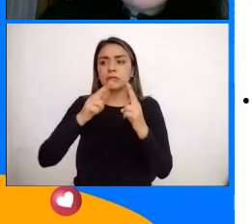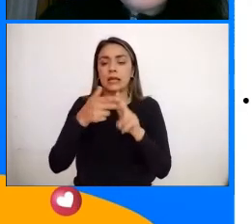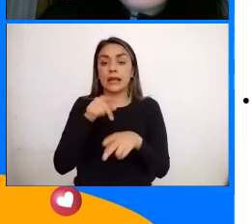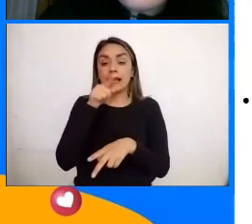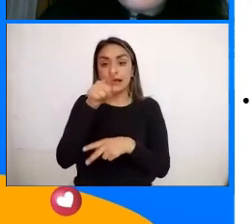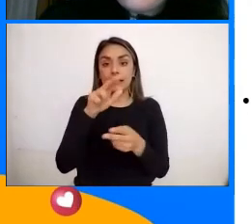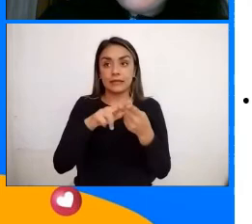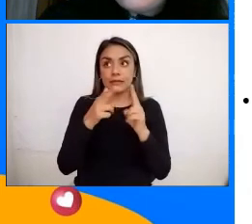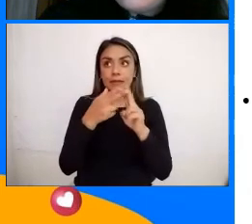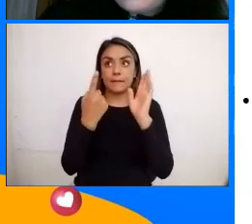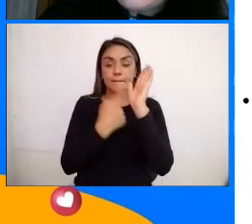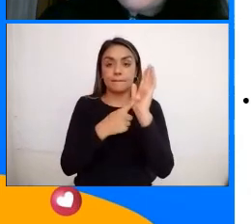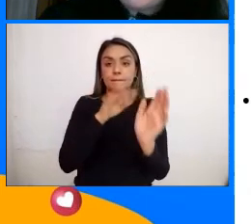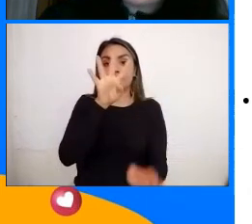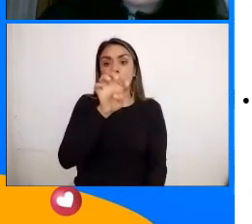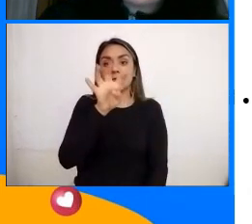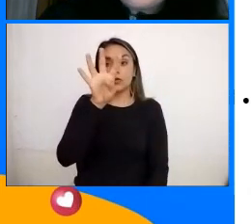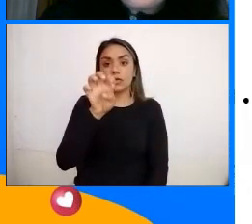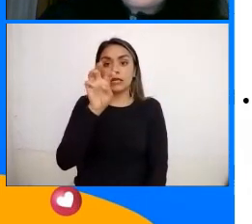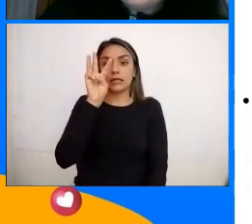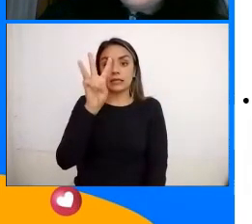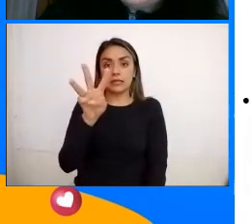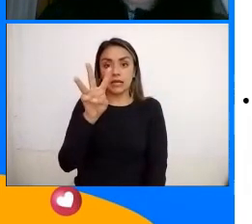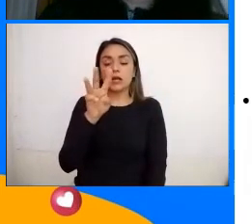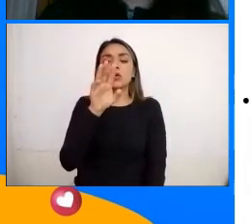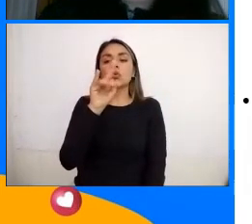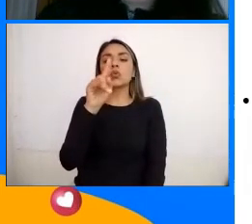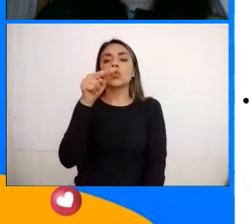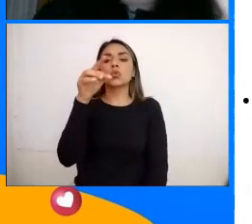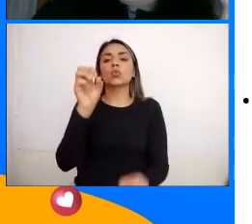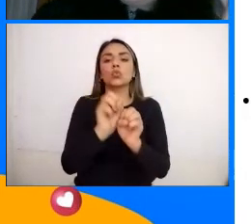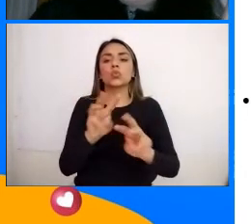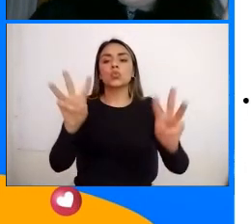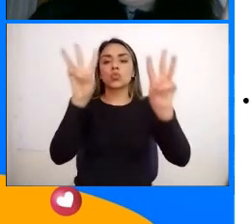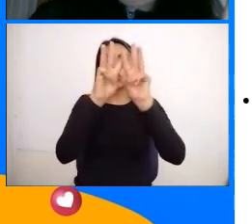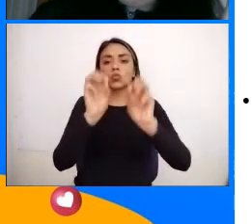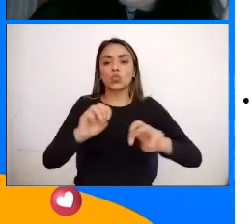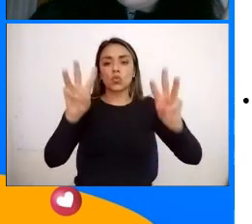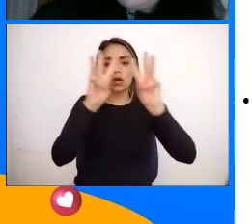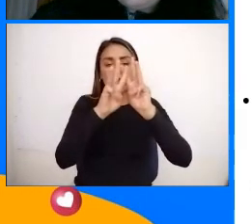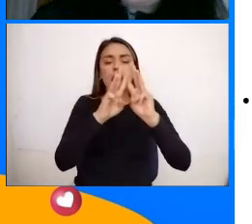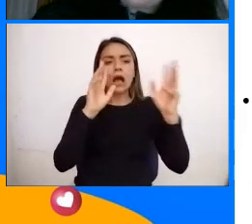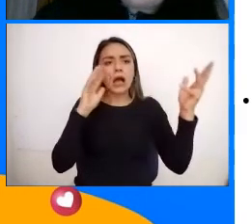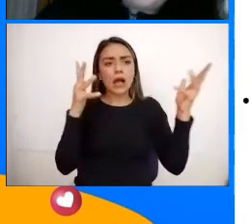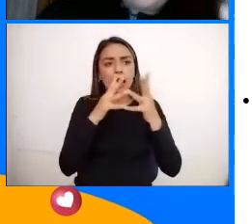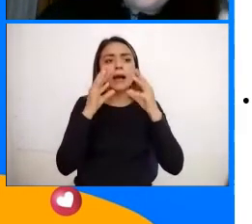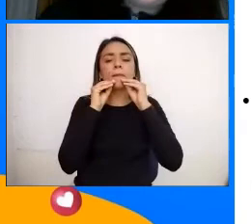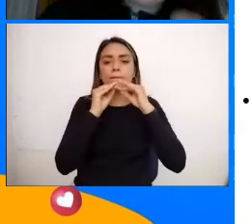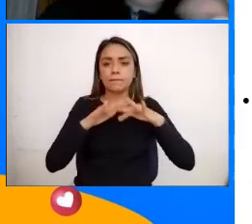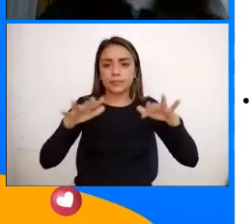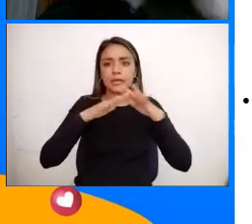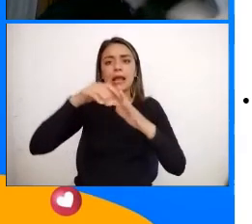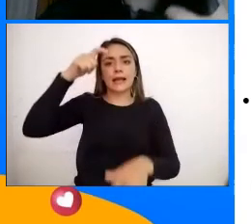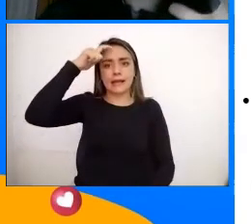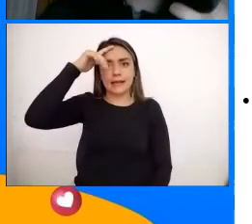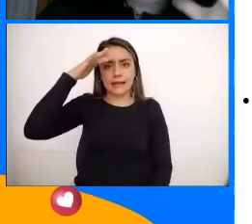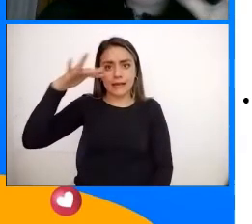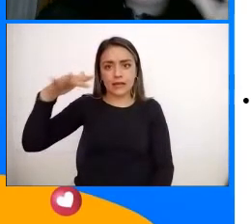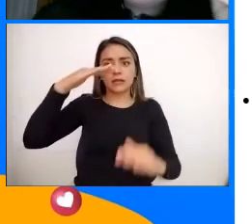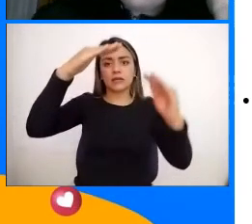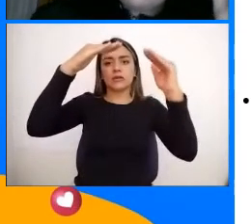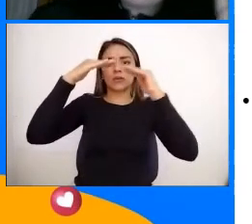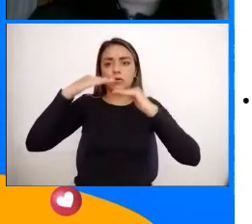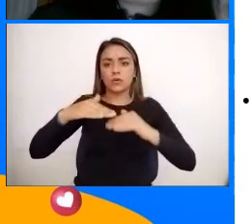1993 Por la UNESCO Está declarada Cartagena Luego se dio Con